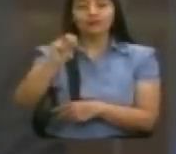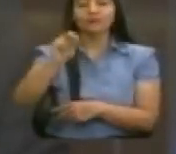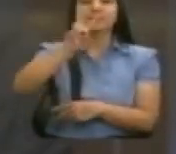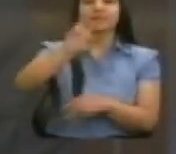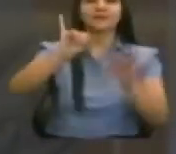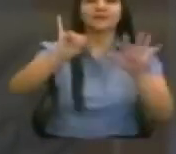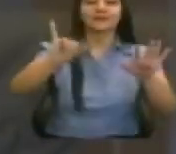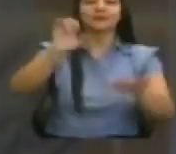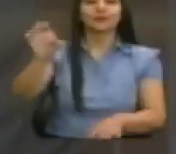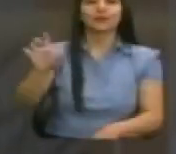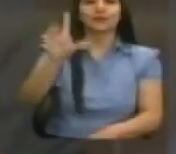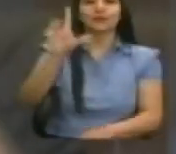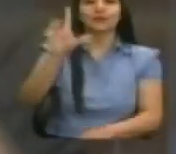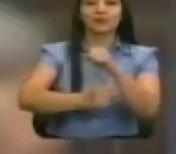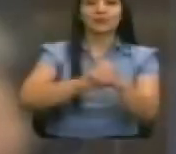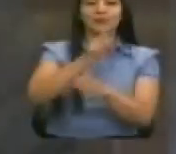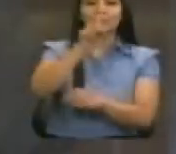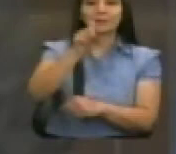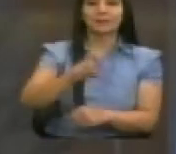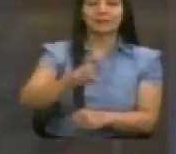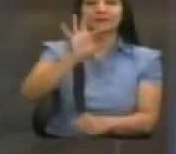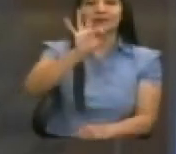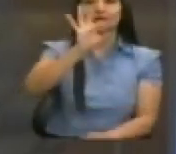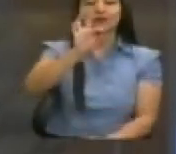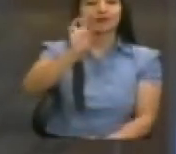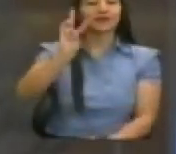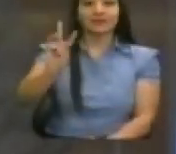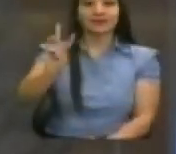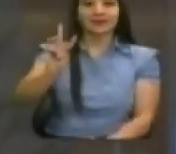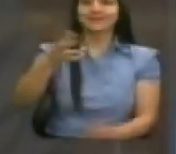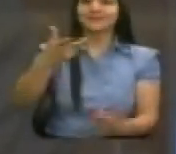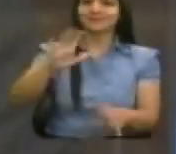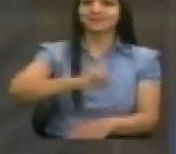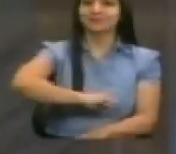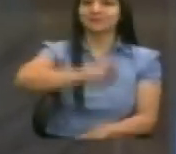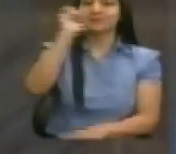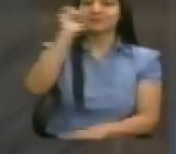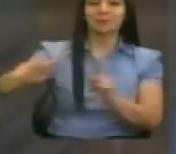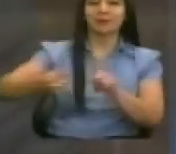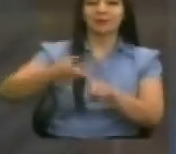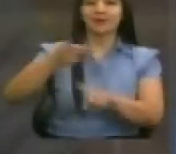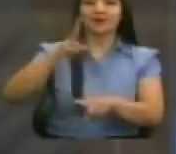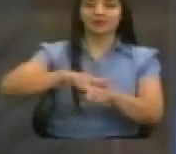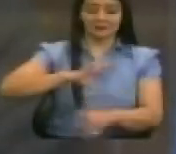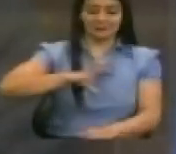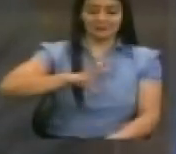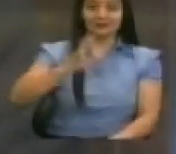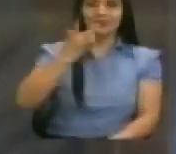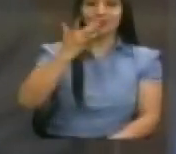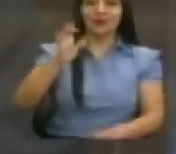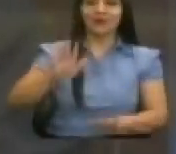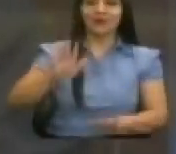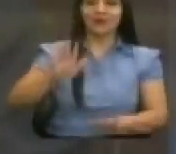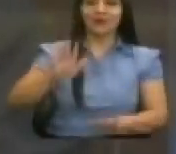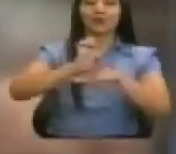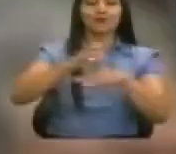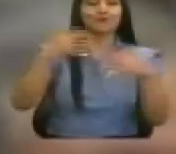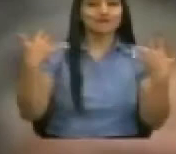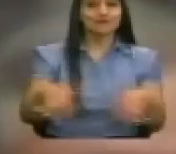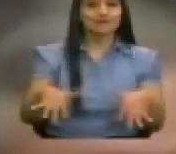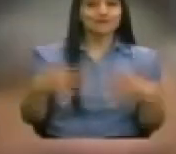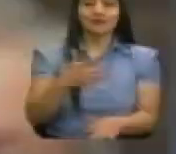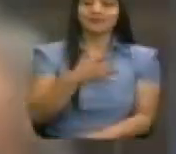96 conseguía la primera medalla olímpica para el Ecuador y nos llenaba de